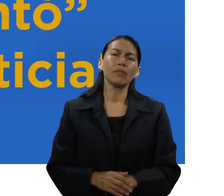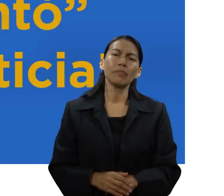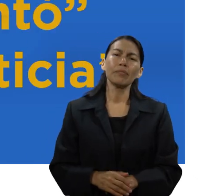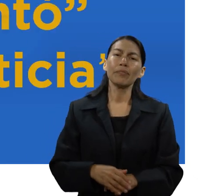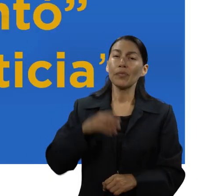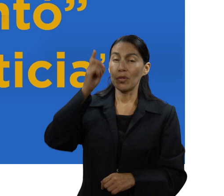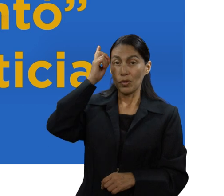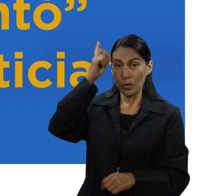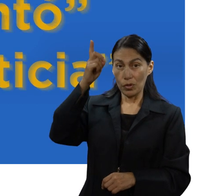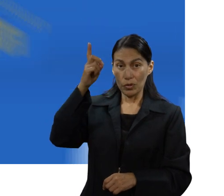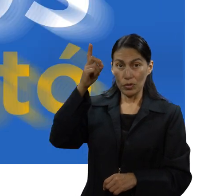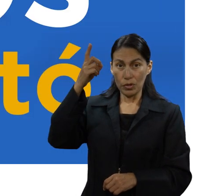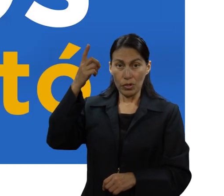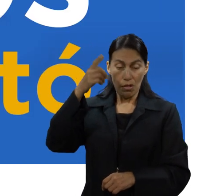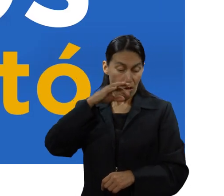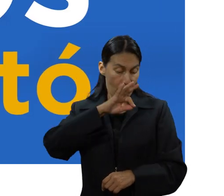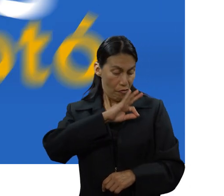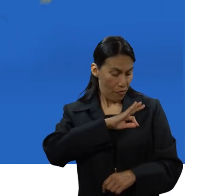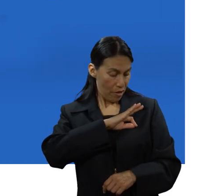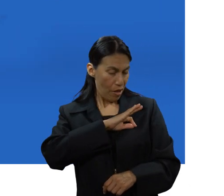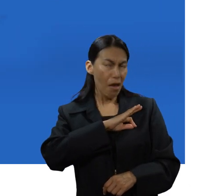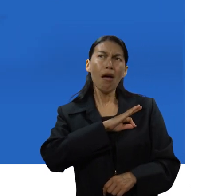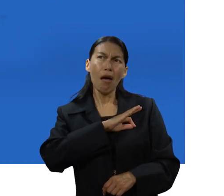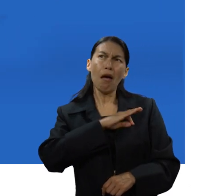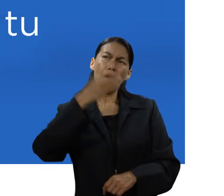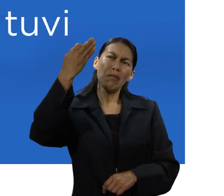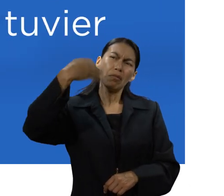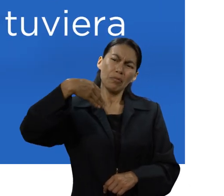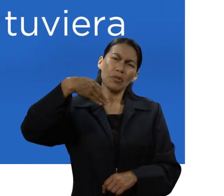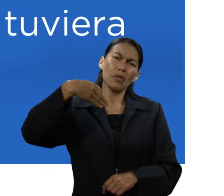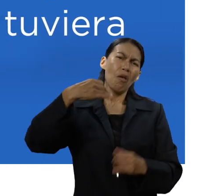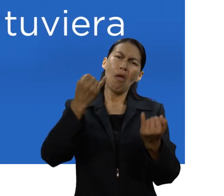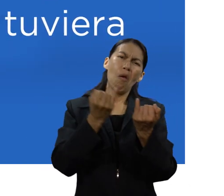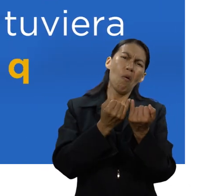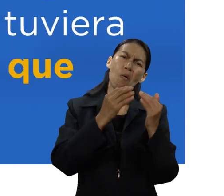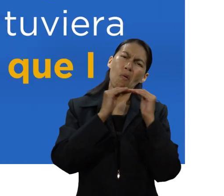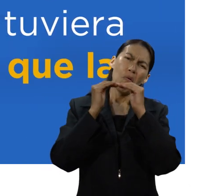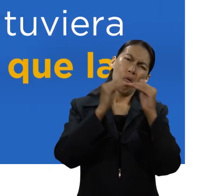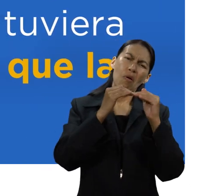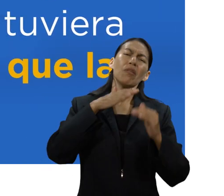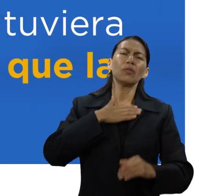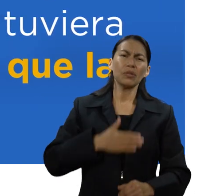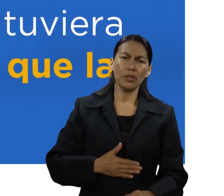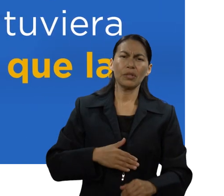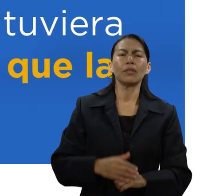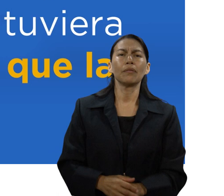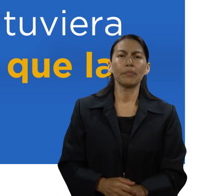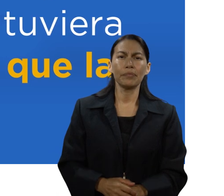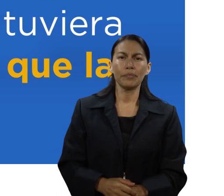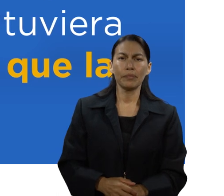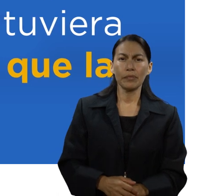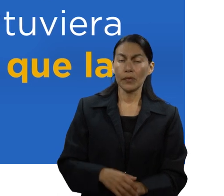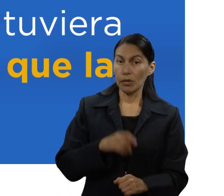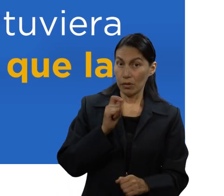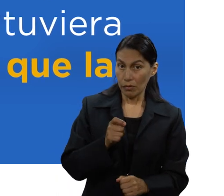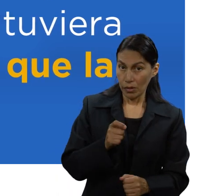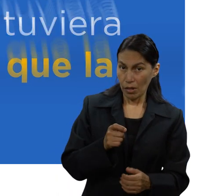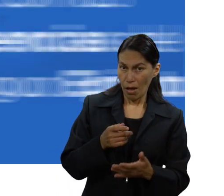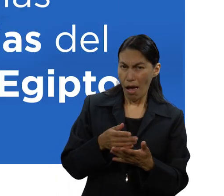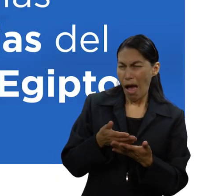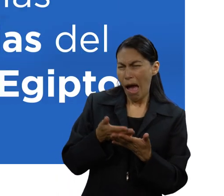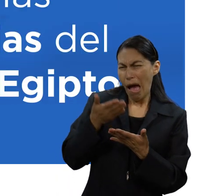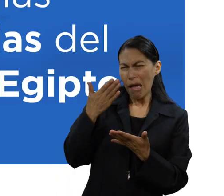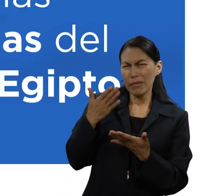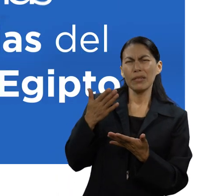En otras palabras, Dios aceptó esta fe como si tuviera el mismo valor que la justicia. Este concepto tiene